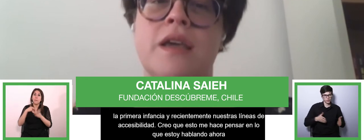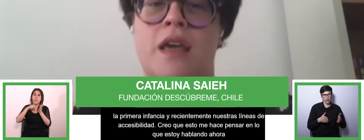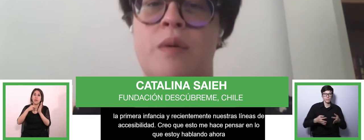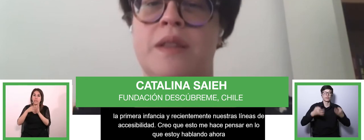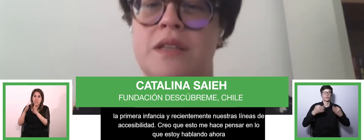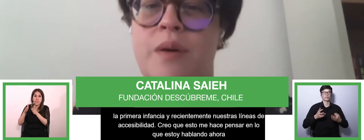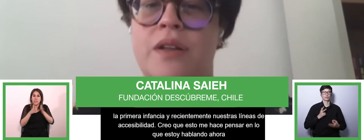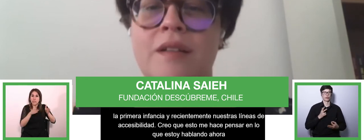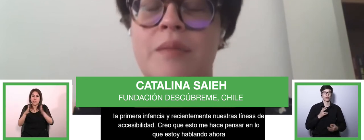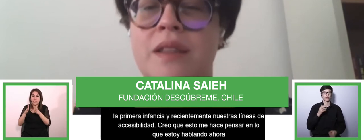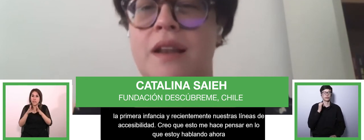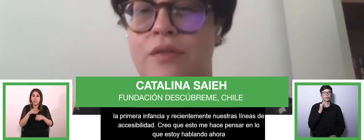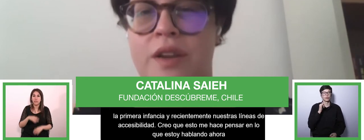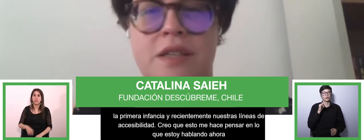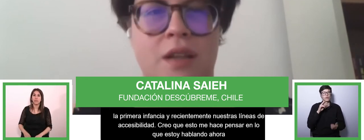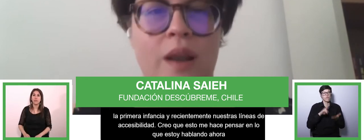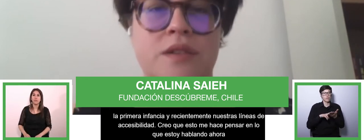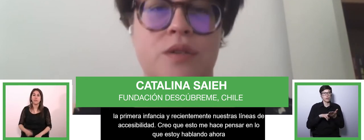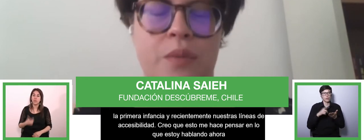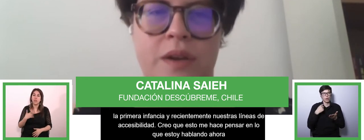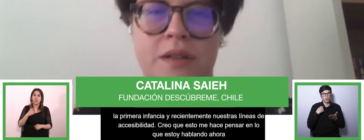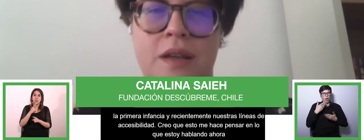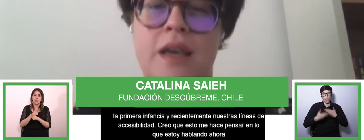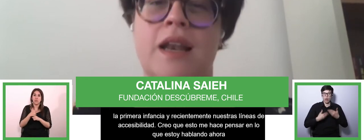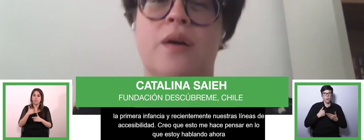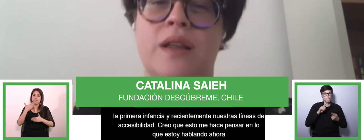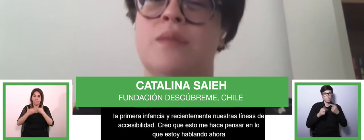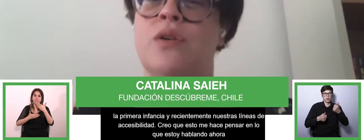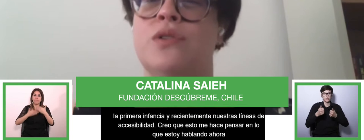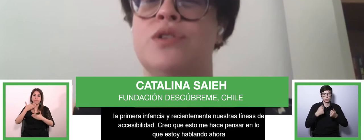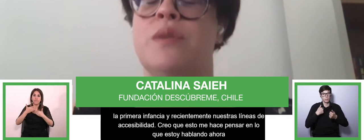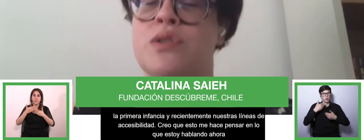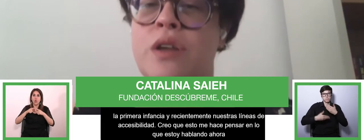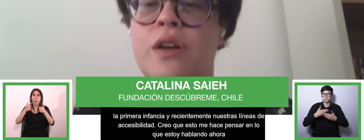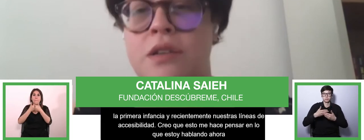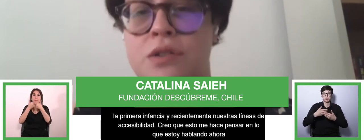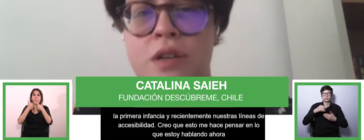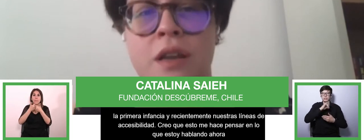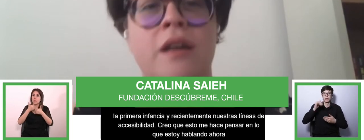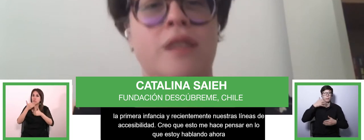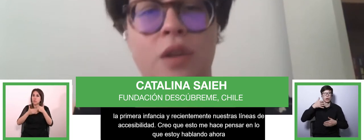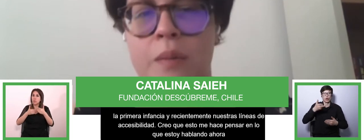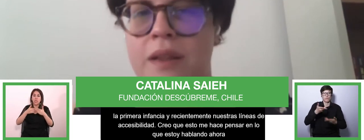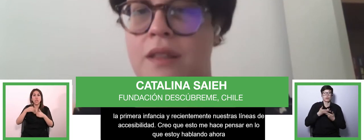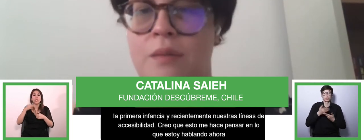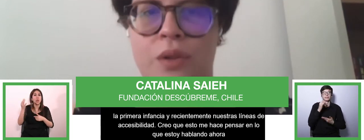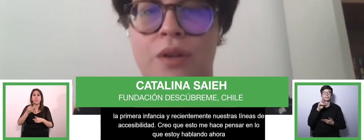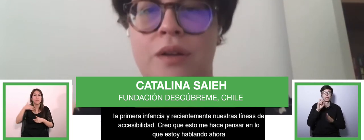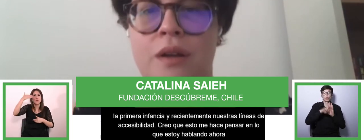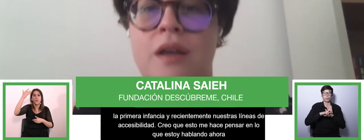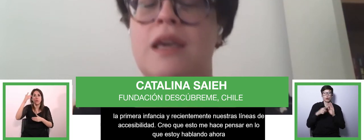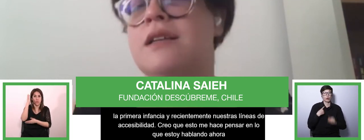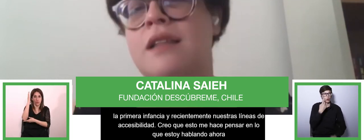entonces, hemos participado activamente en las conferencias anuales de Zero Project, en las cuales hemos conocido a personas y organizaciones de todas